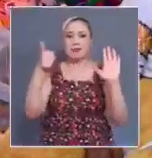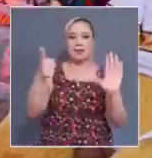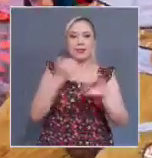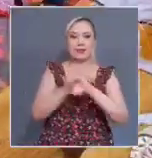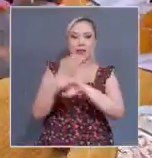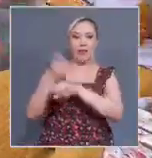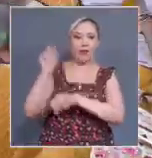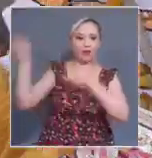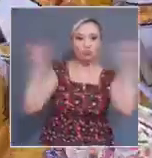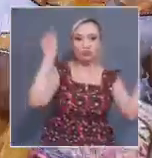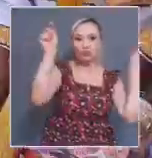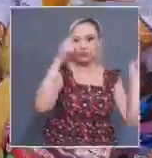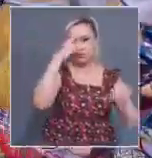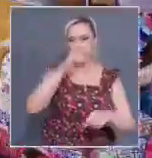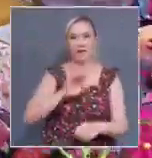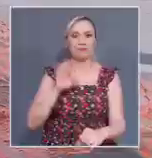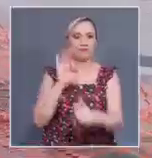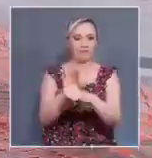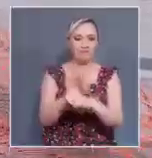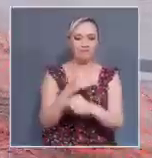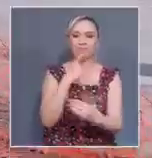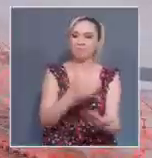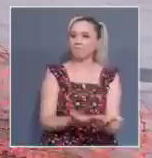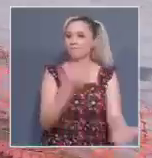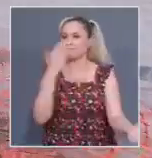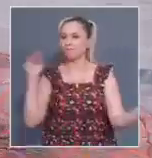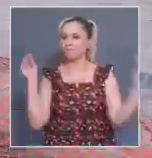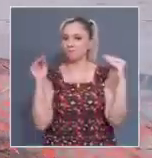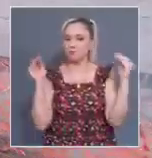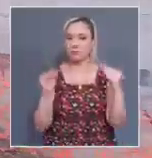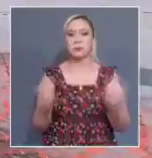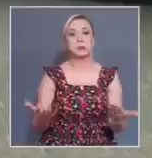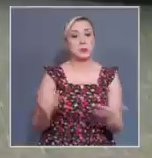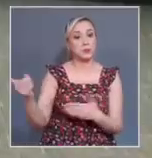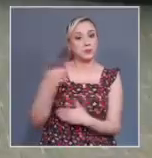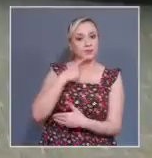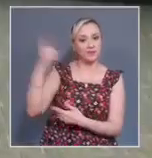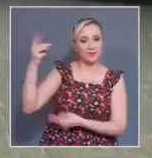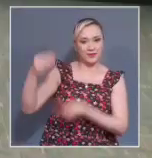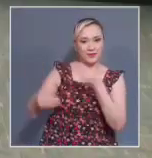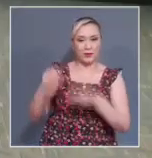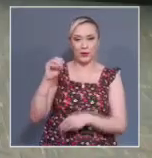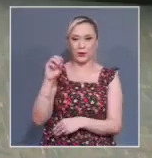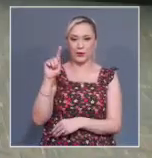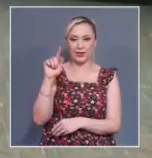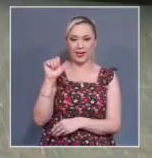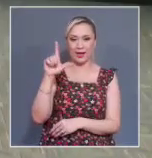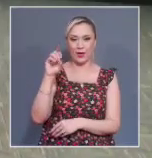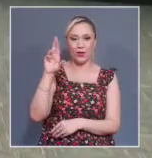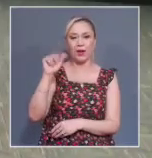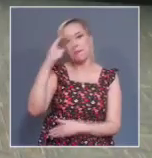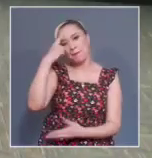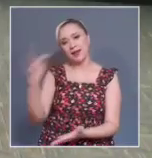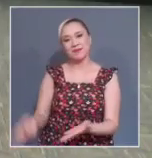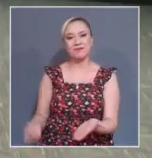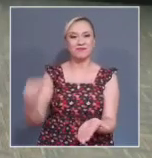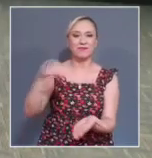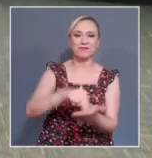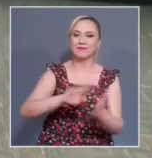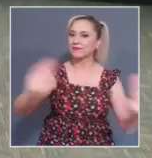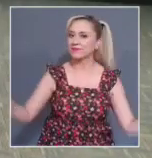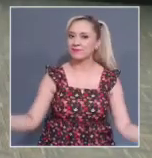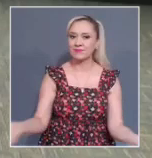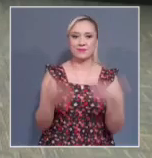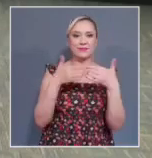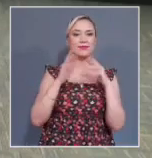informó la magistrada de la Sala Superior, Janine Otalora Malassis. Al asistir a la clausura de la reunión de autoridades electorales de la